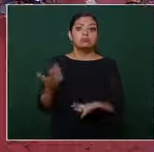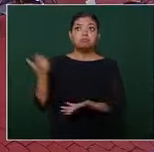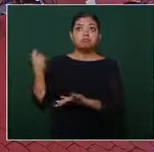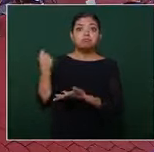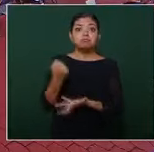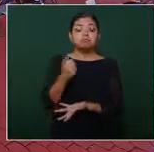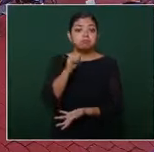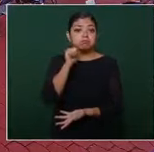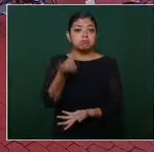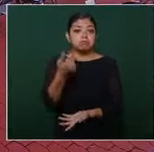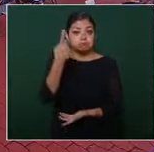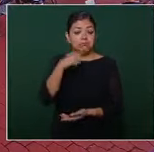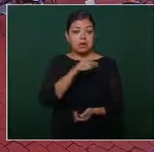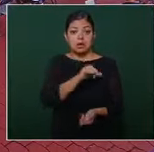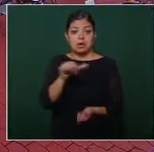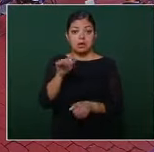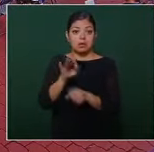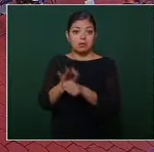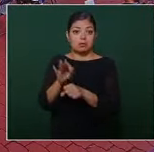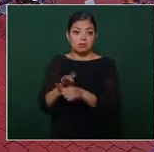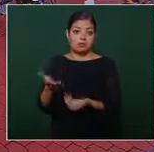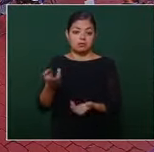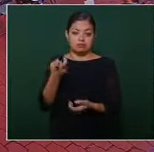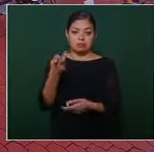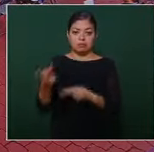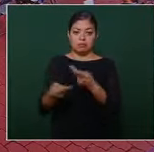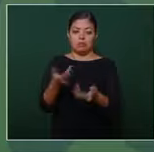llegaron para los afectados serían